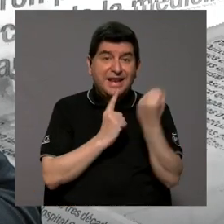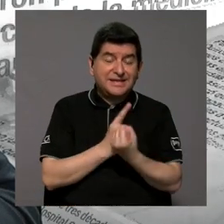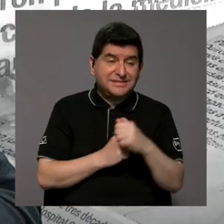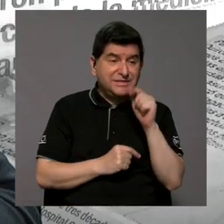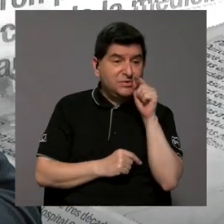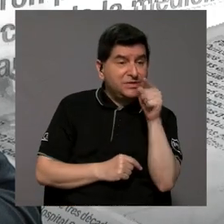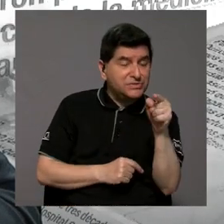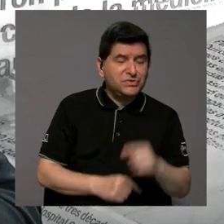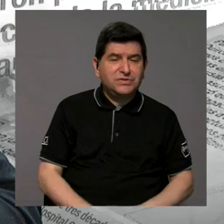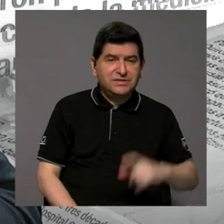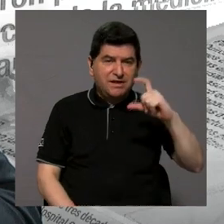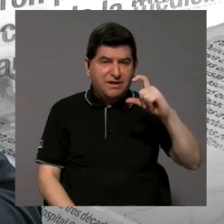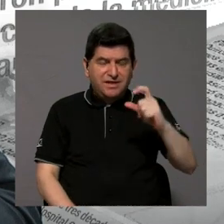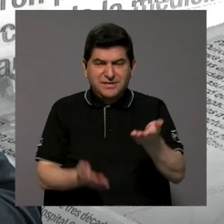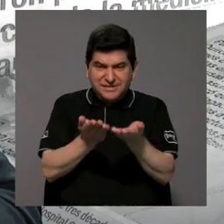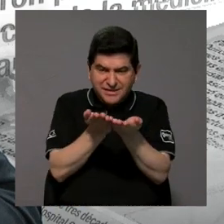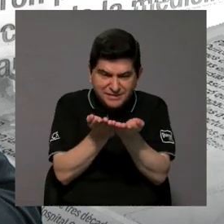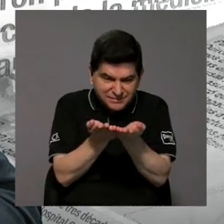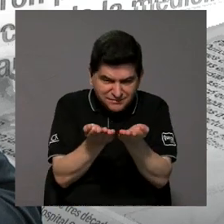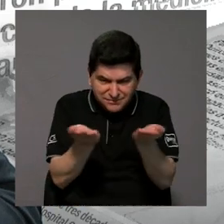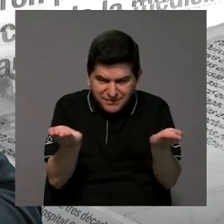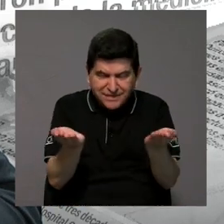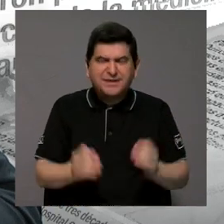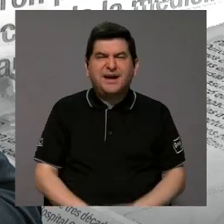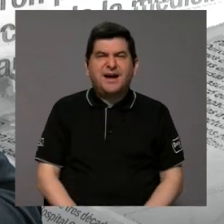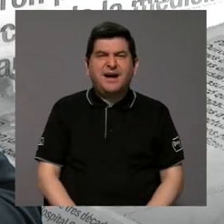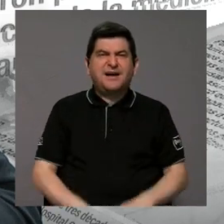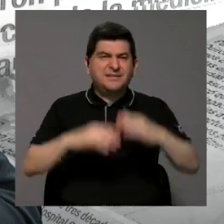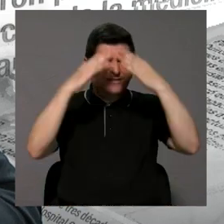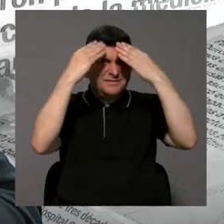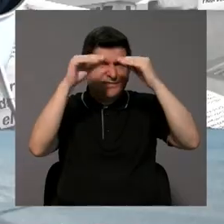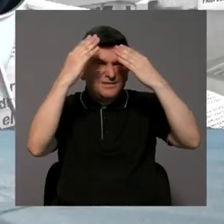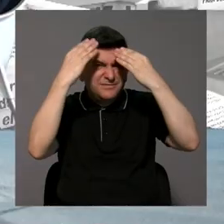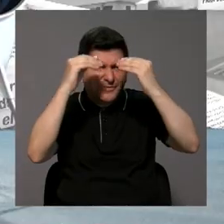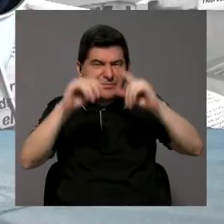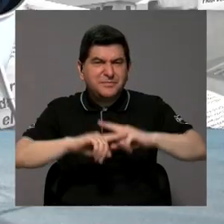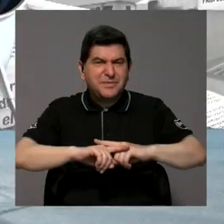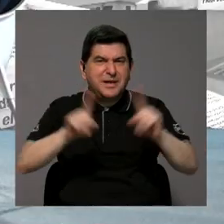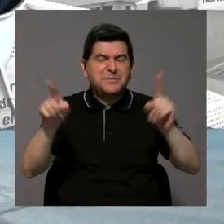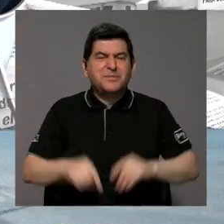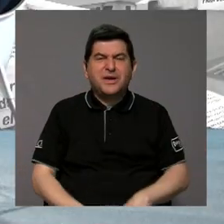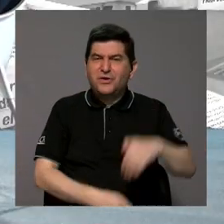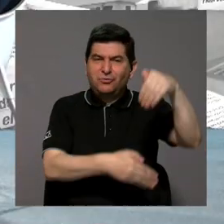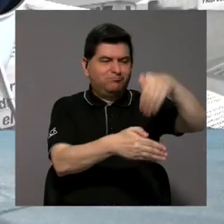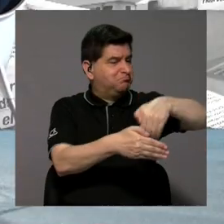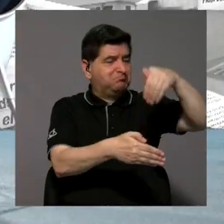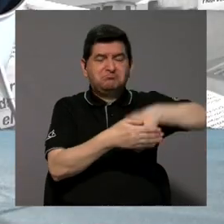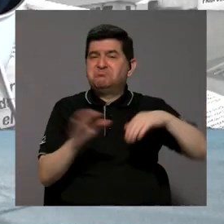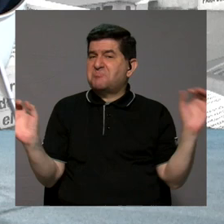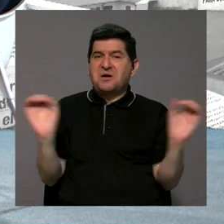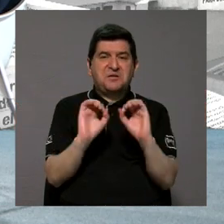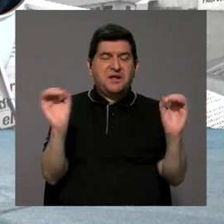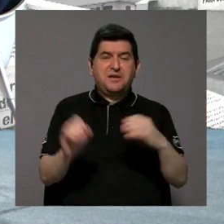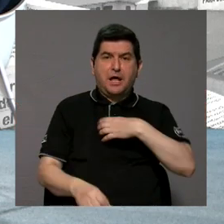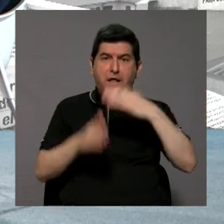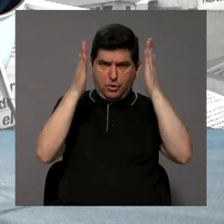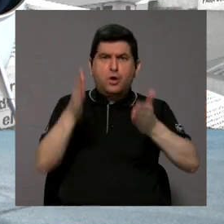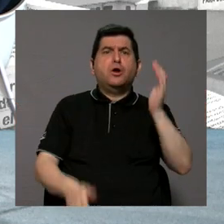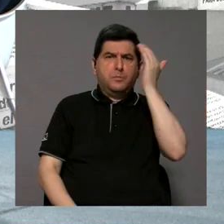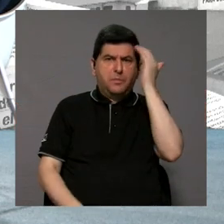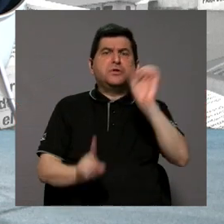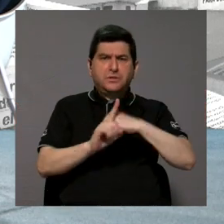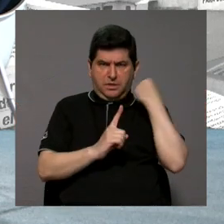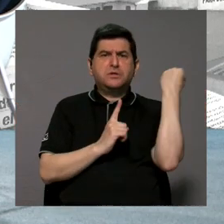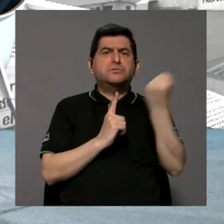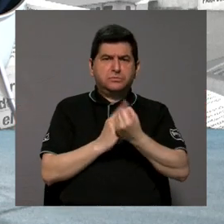esas baterías quizás se reportaba, pero no quedaba guardado en ningún lugar. El dueño sí sabía cuál era el